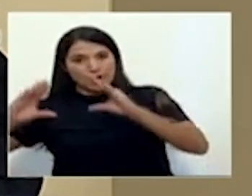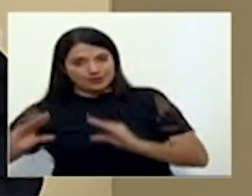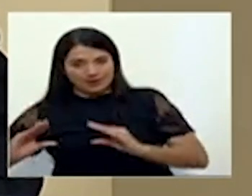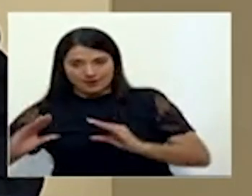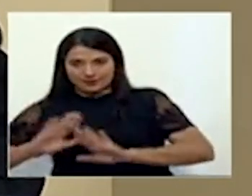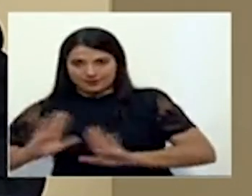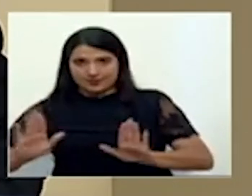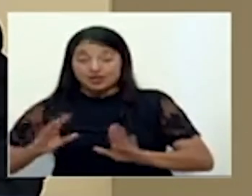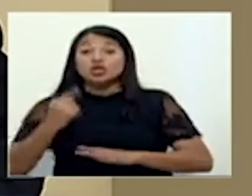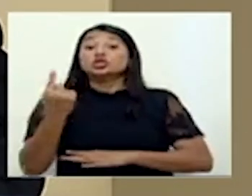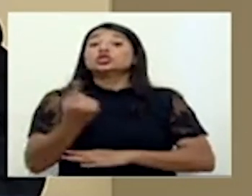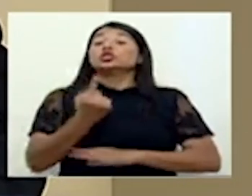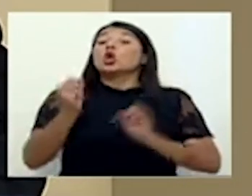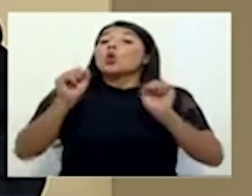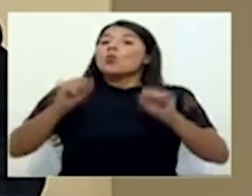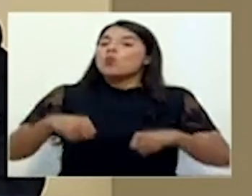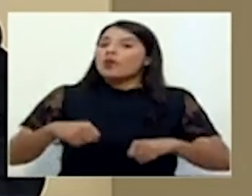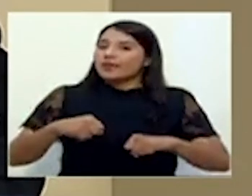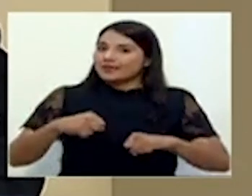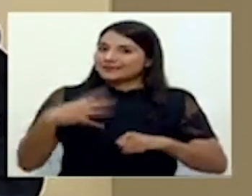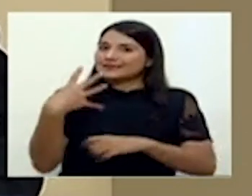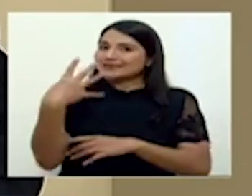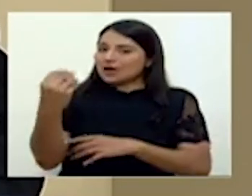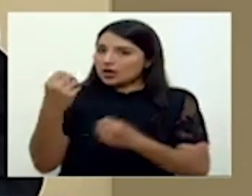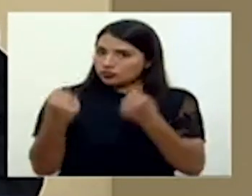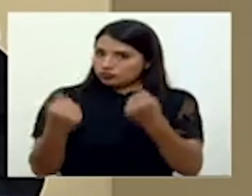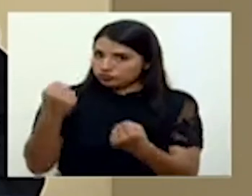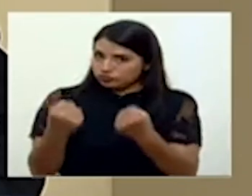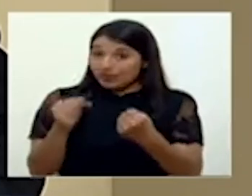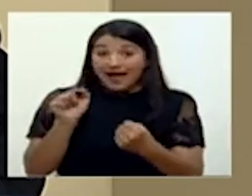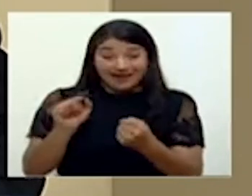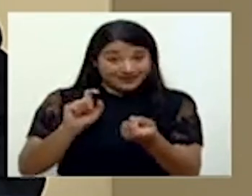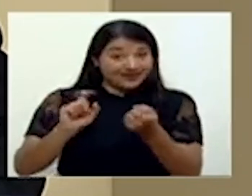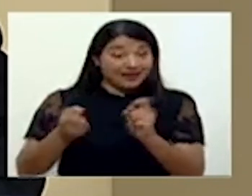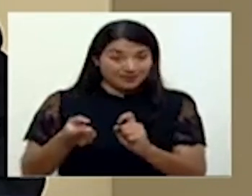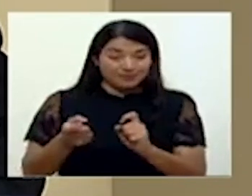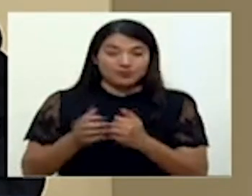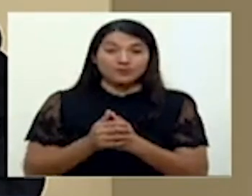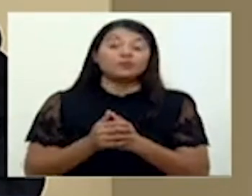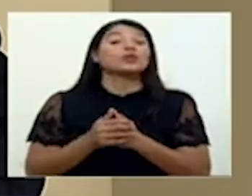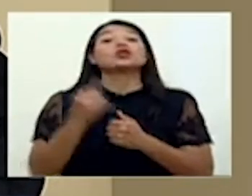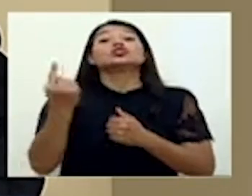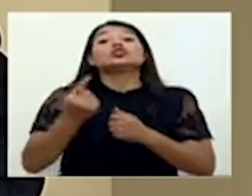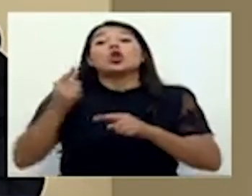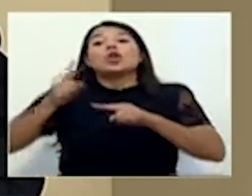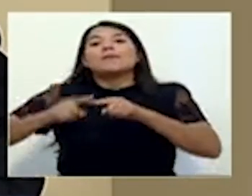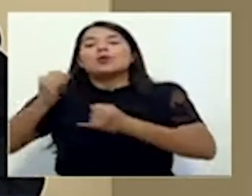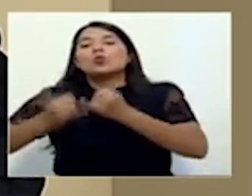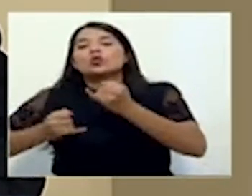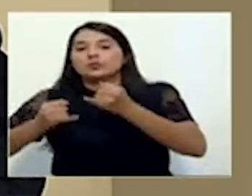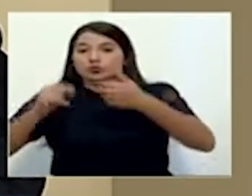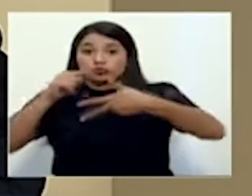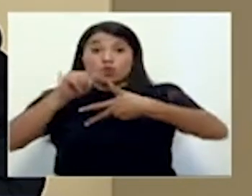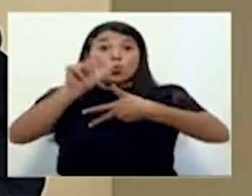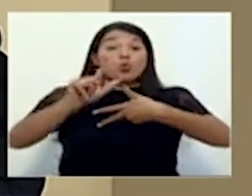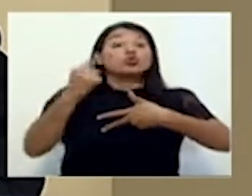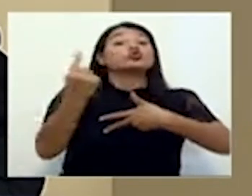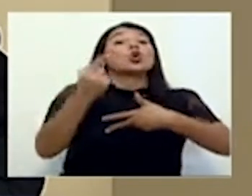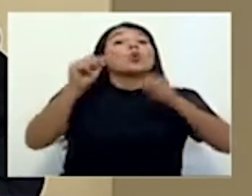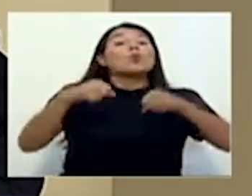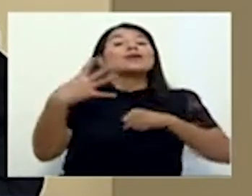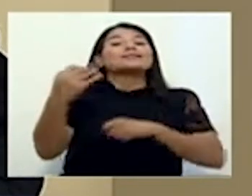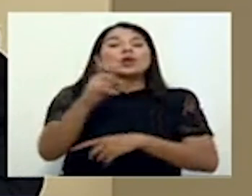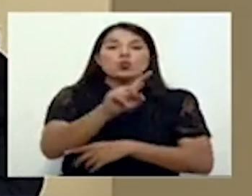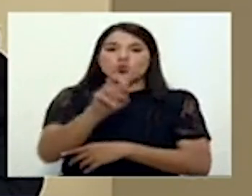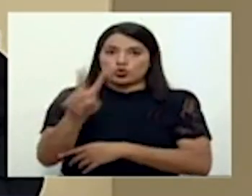circularán, aquí viene un cambio, ¿verdad? Sólo circularán, por número de placa, los lunes uno y dos, los